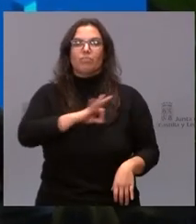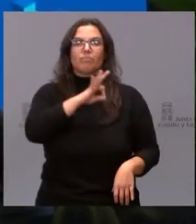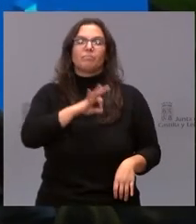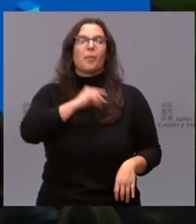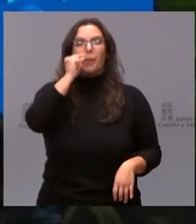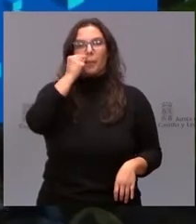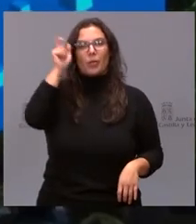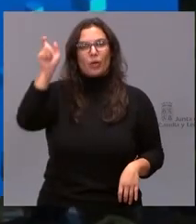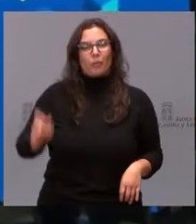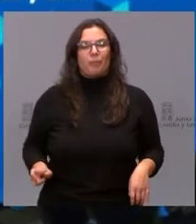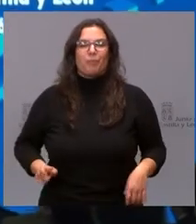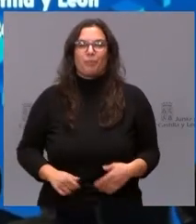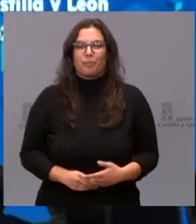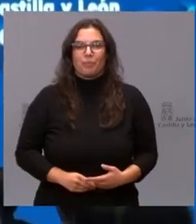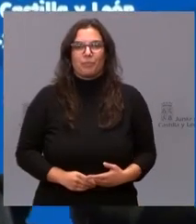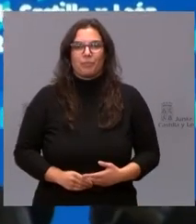Fernández Mañueco.